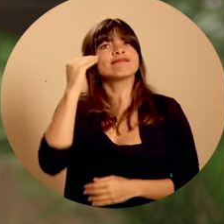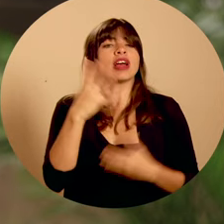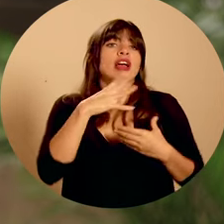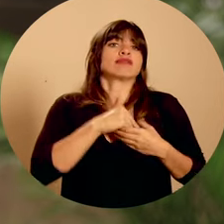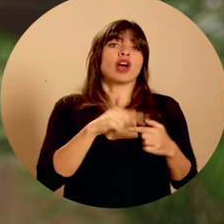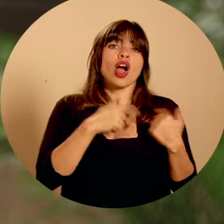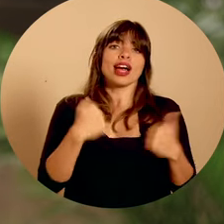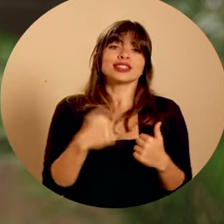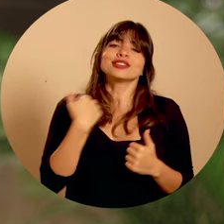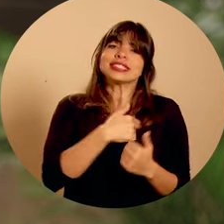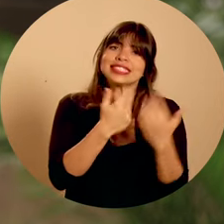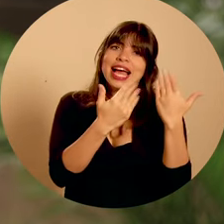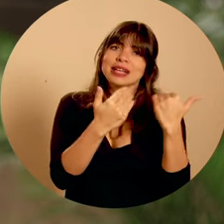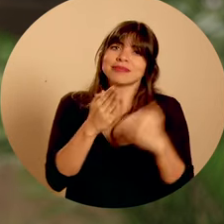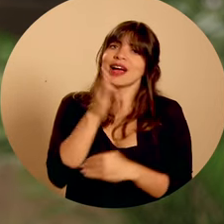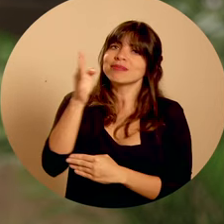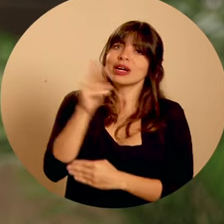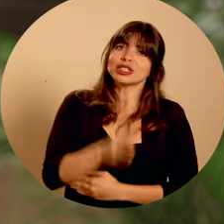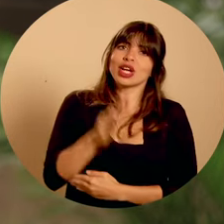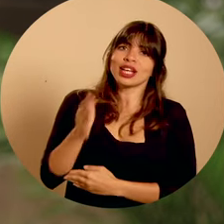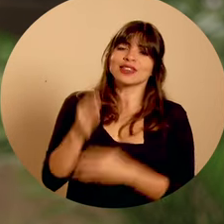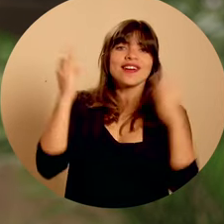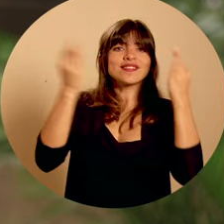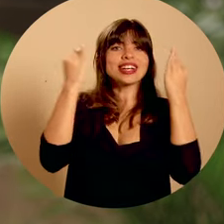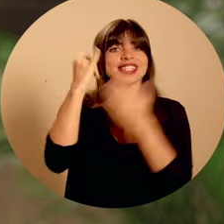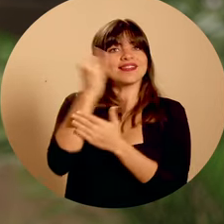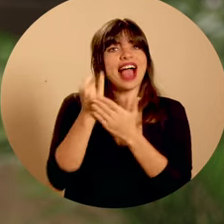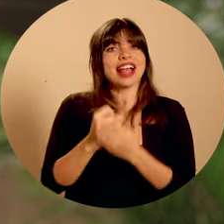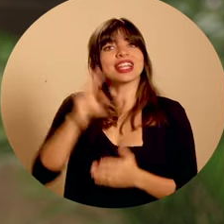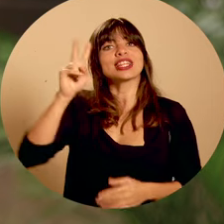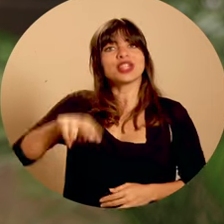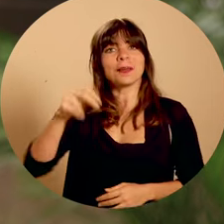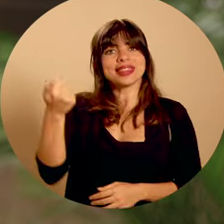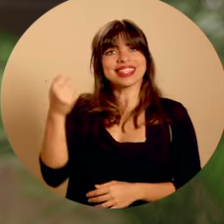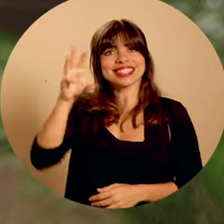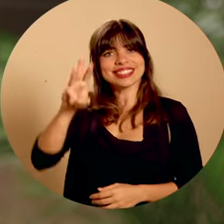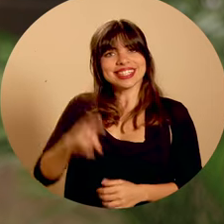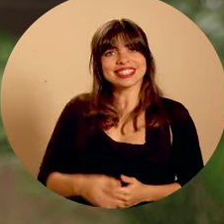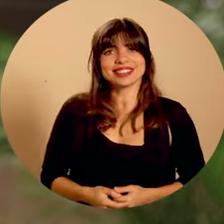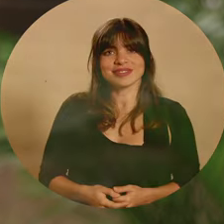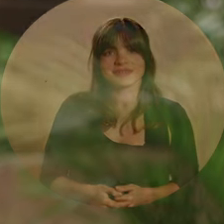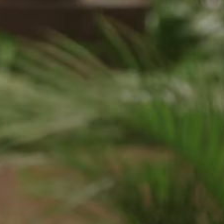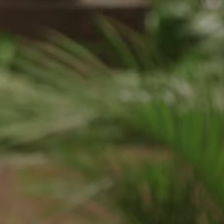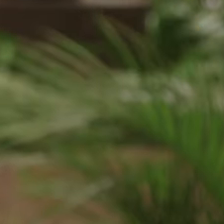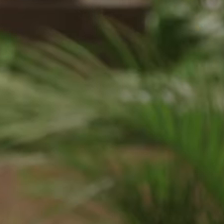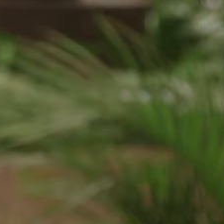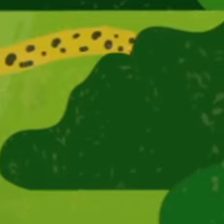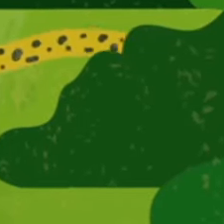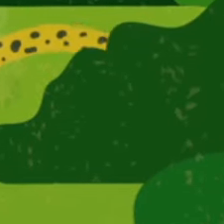en mente y en el corazón, los esperamos en la zona sur, en el Festival de las Artes 2016.